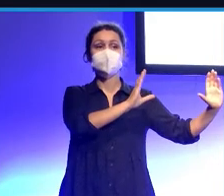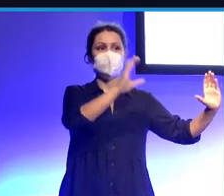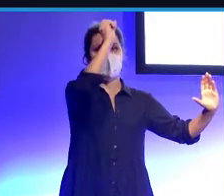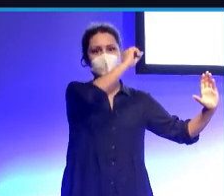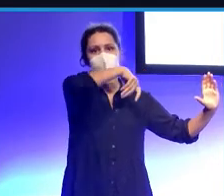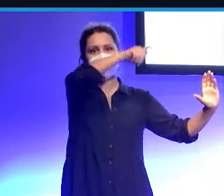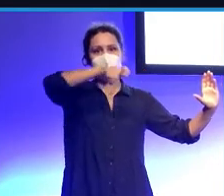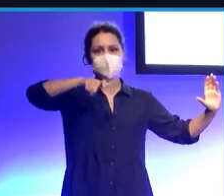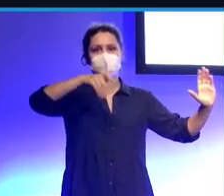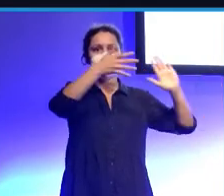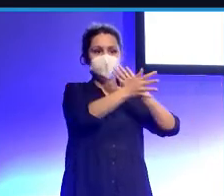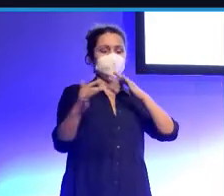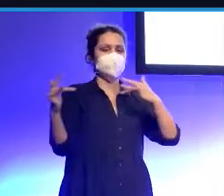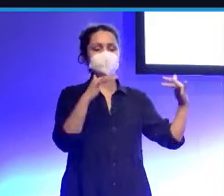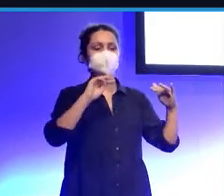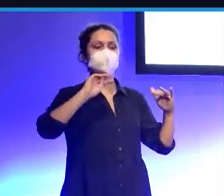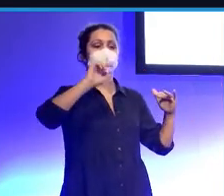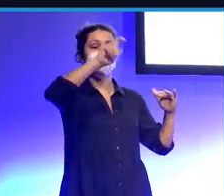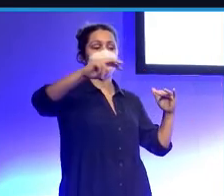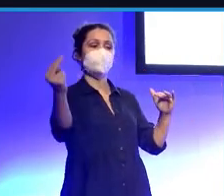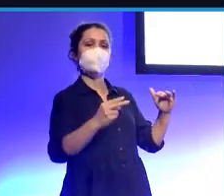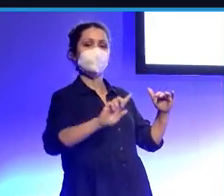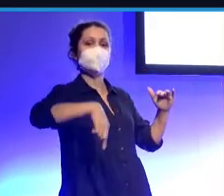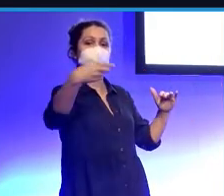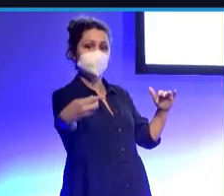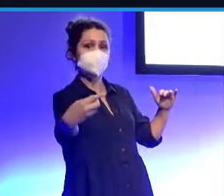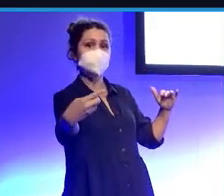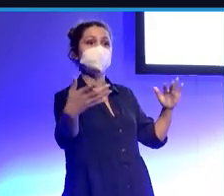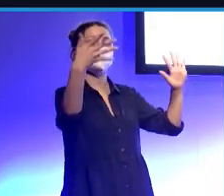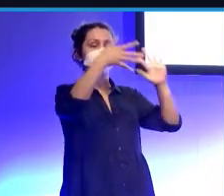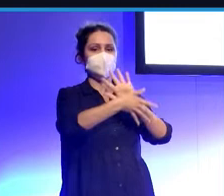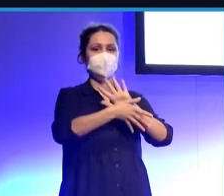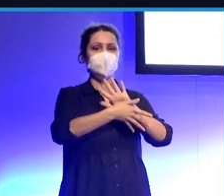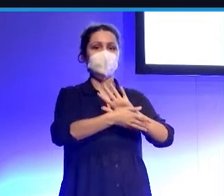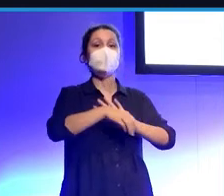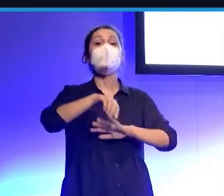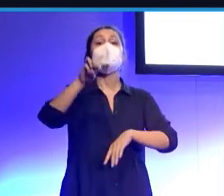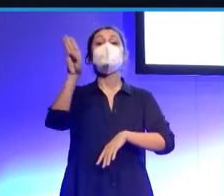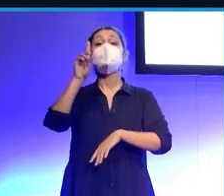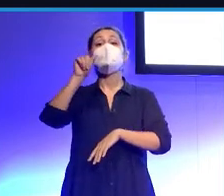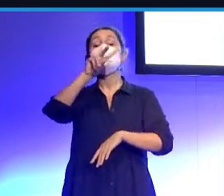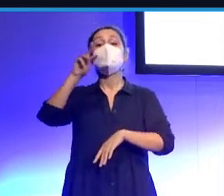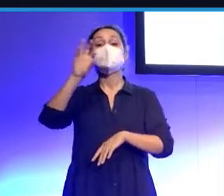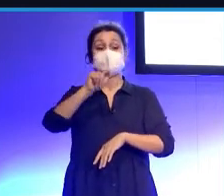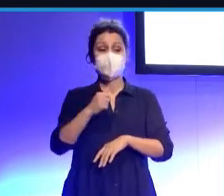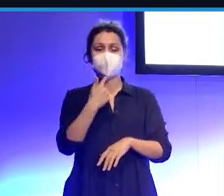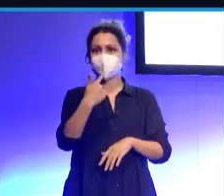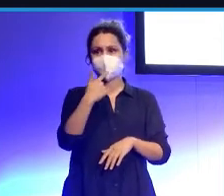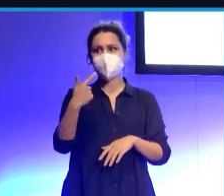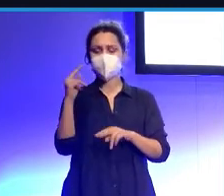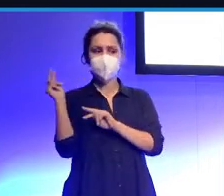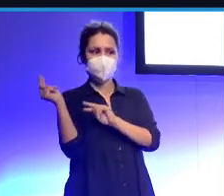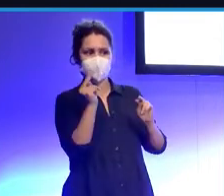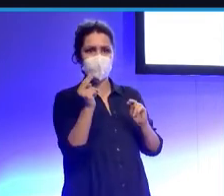después del renderizado y vemos que, bueno, que opinan que Polonia ha sido más fuerte,